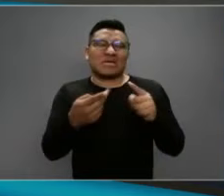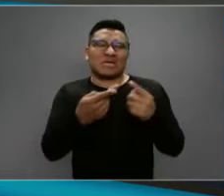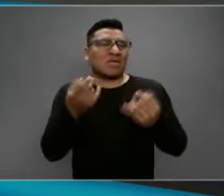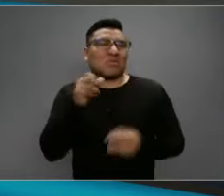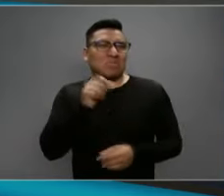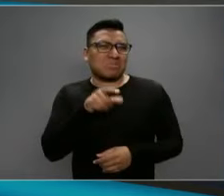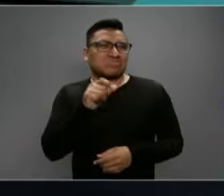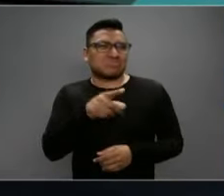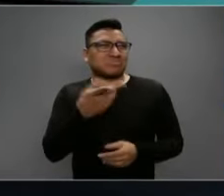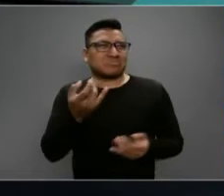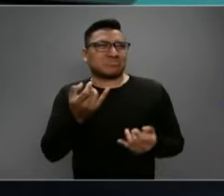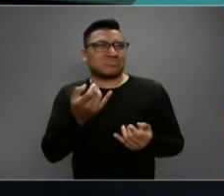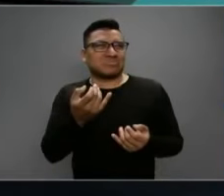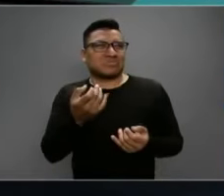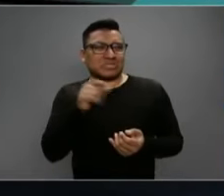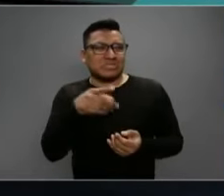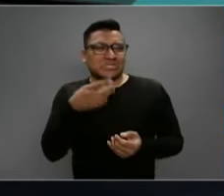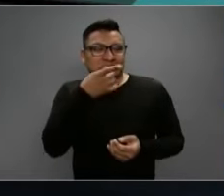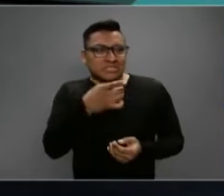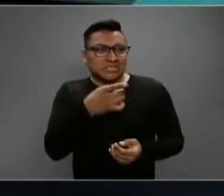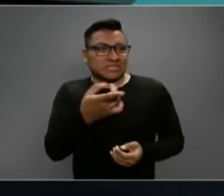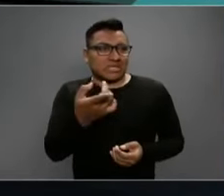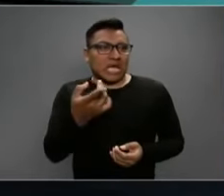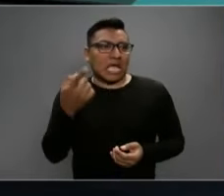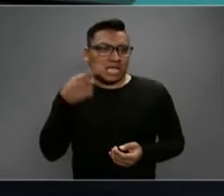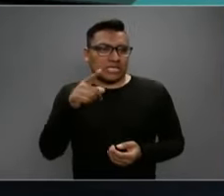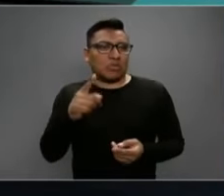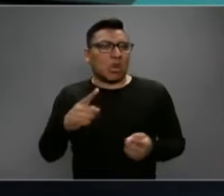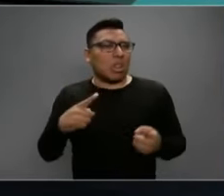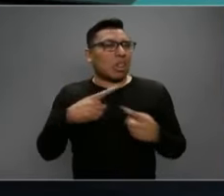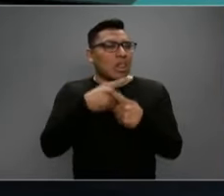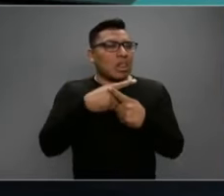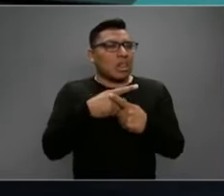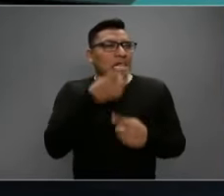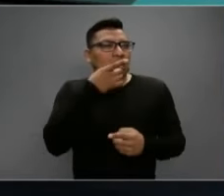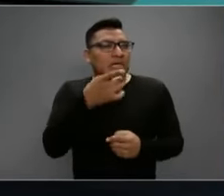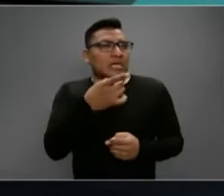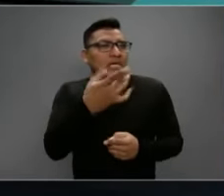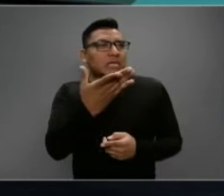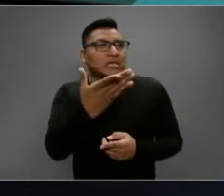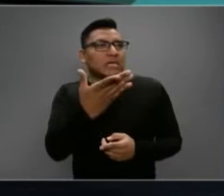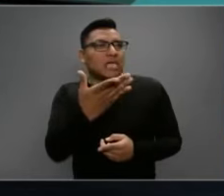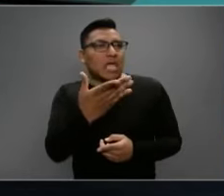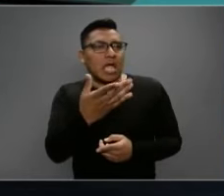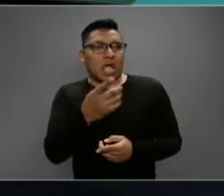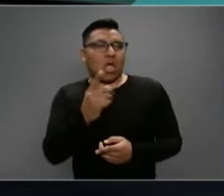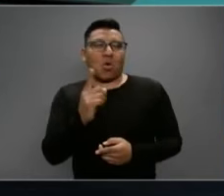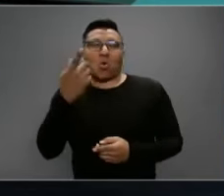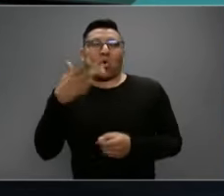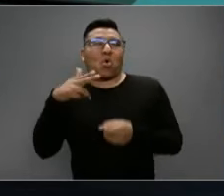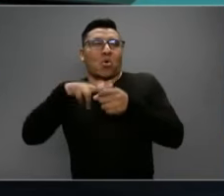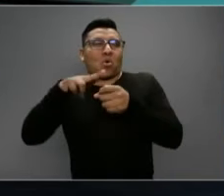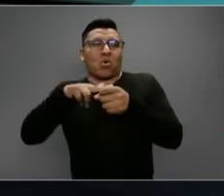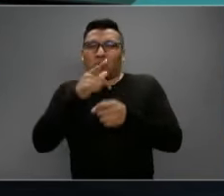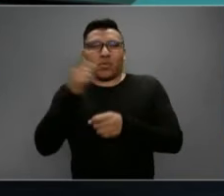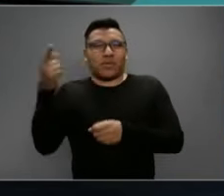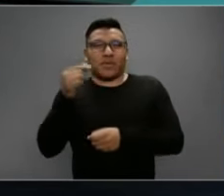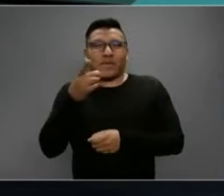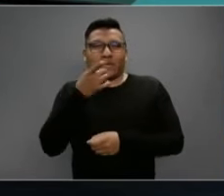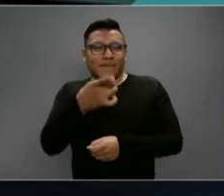tiempo, perdón, algunas nos decían, y aquí quizás la paradoja, que en algún hospital, por ejemplo, que mencionaron,